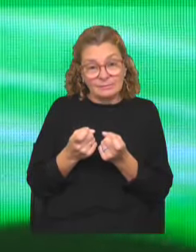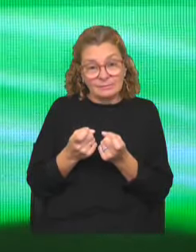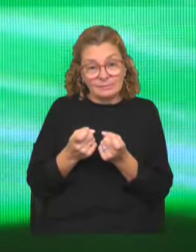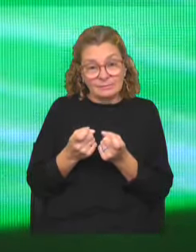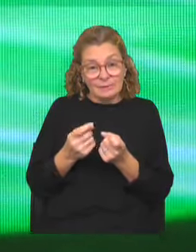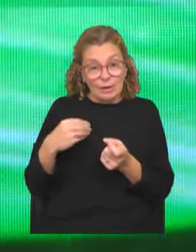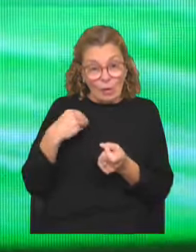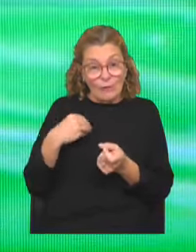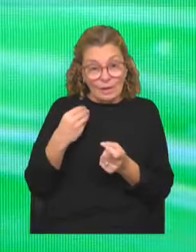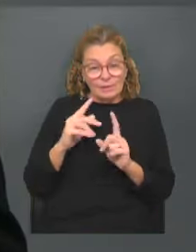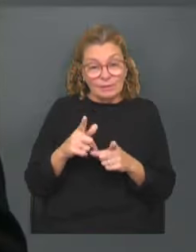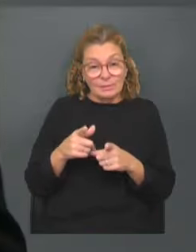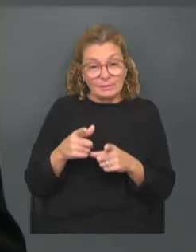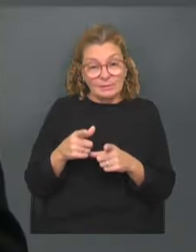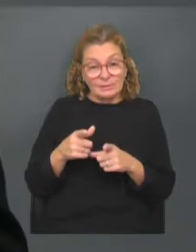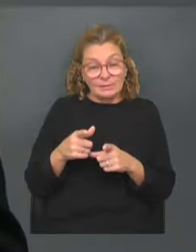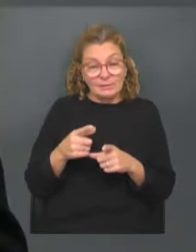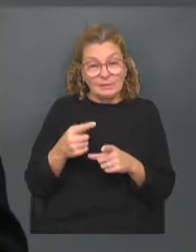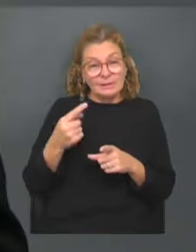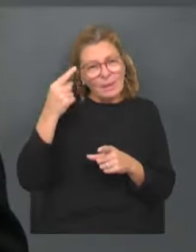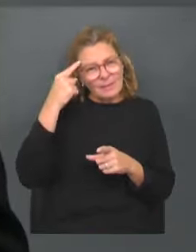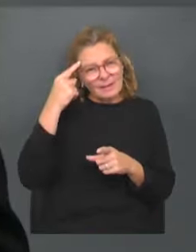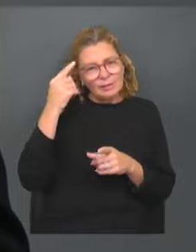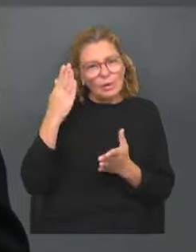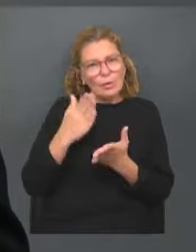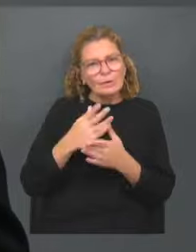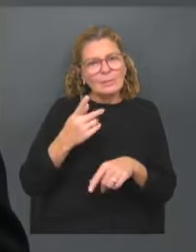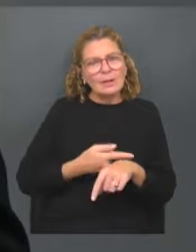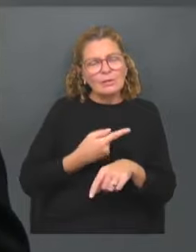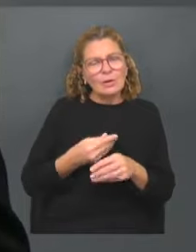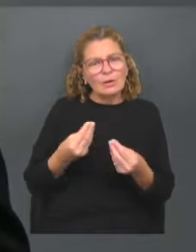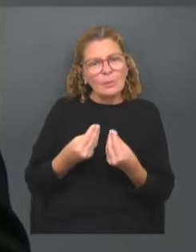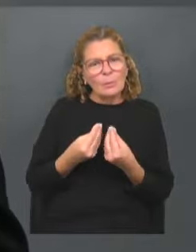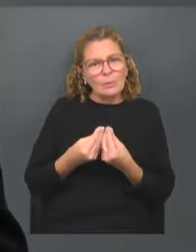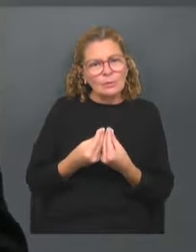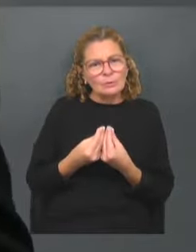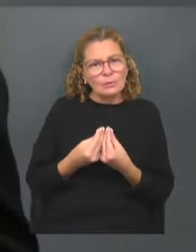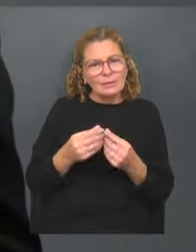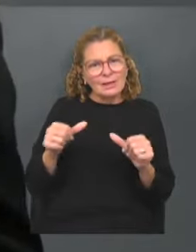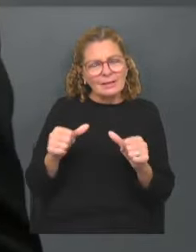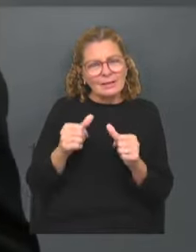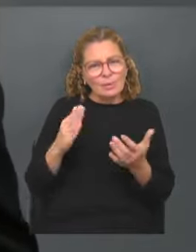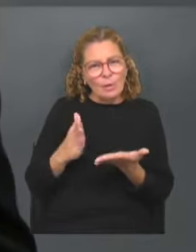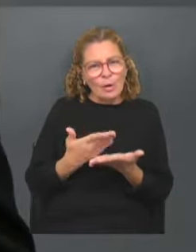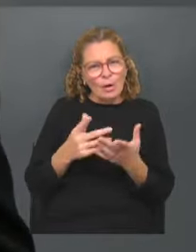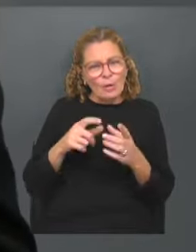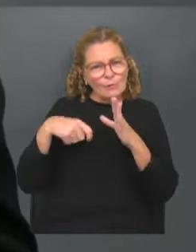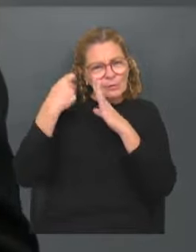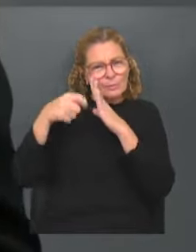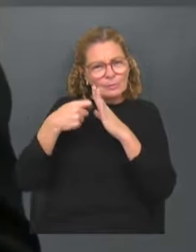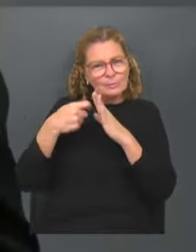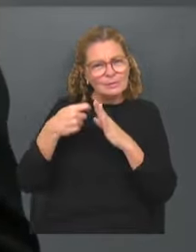y confiando en él. Porque estaba repasando, en las últimas horas, varios se han realizado, varios documentales, sobre el pasado